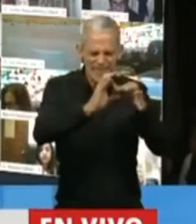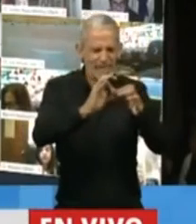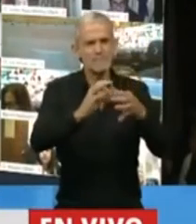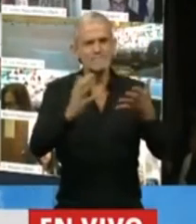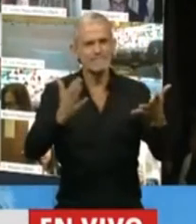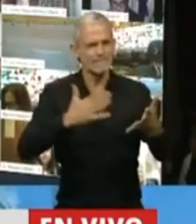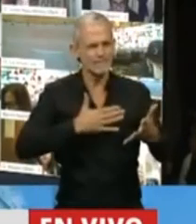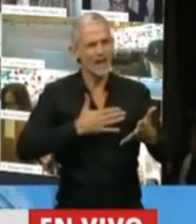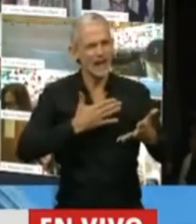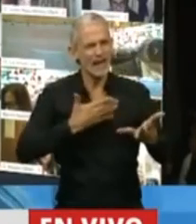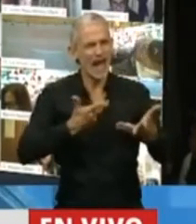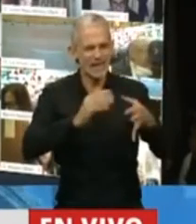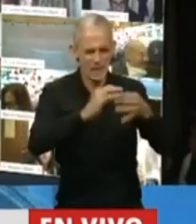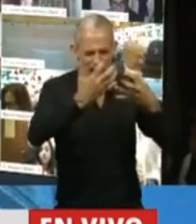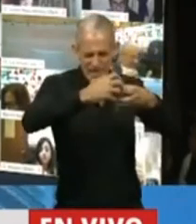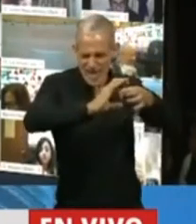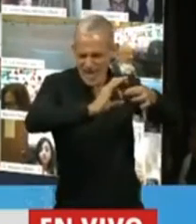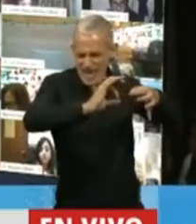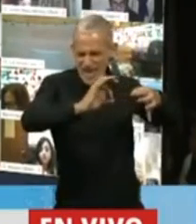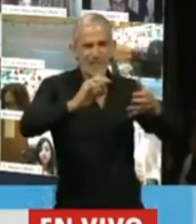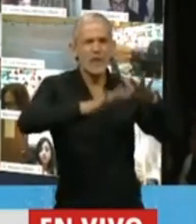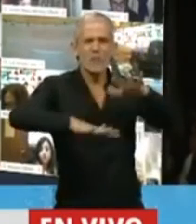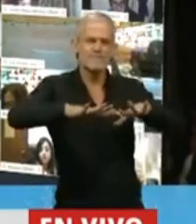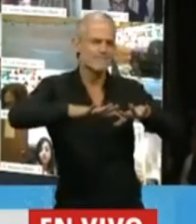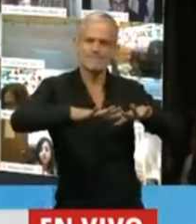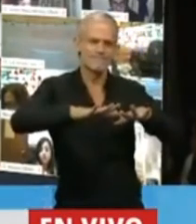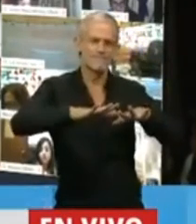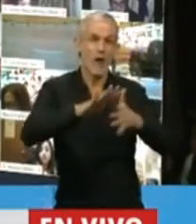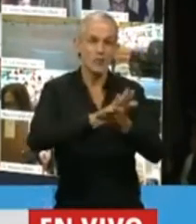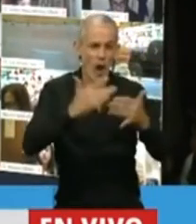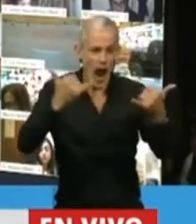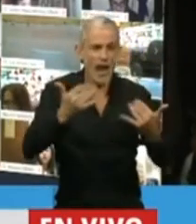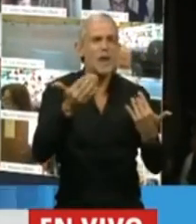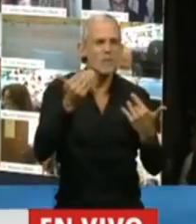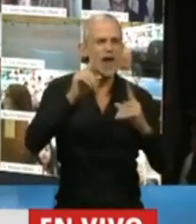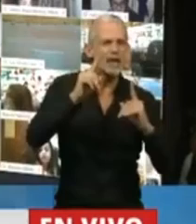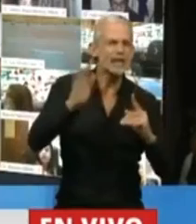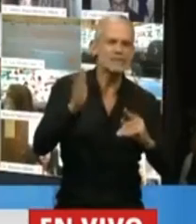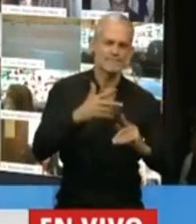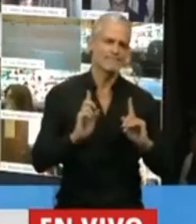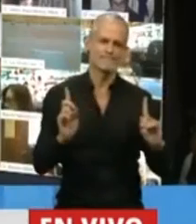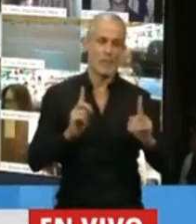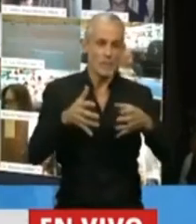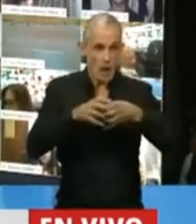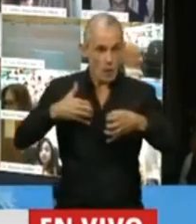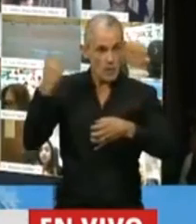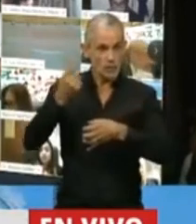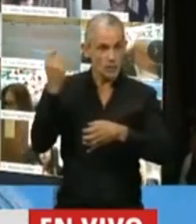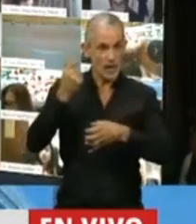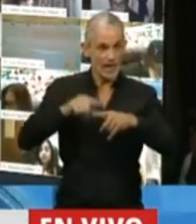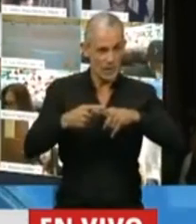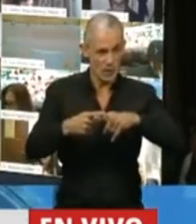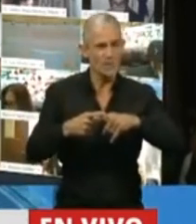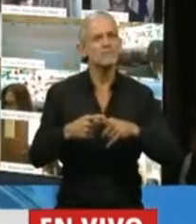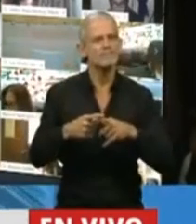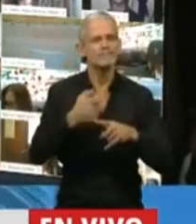tristemente, no puede dar respuestas. Nosotros queremos, desde el bloque socialista, volver